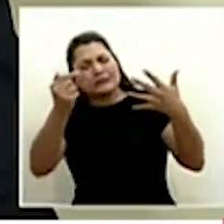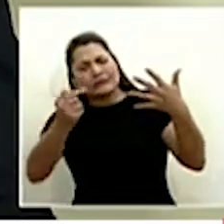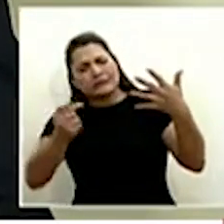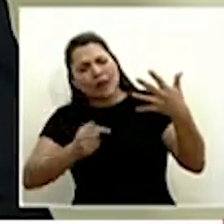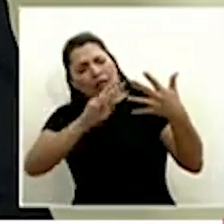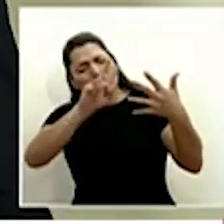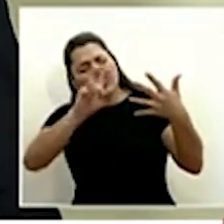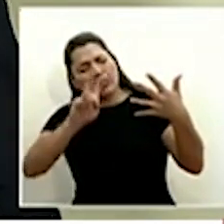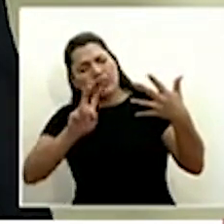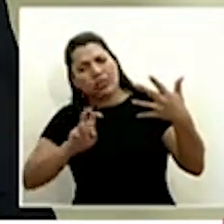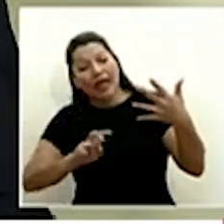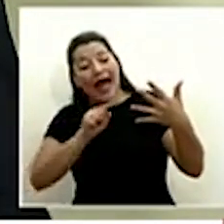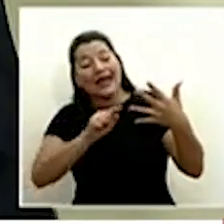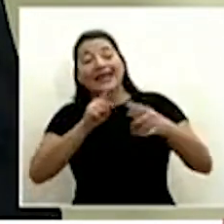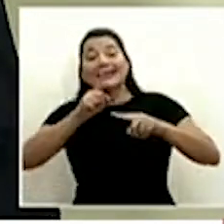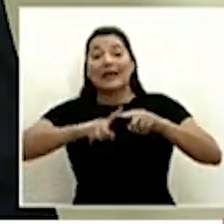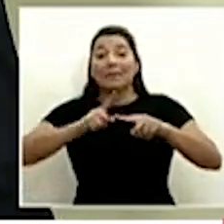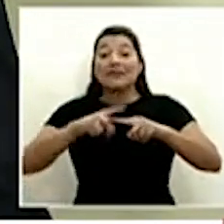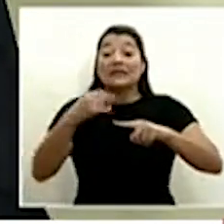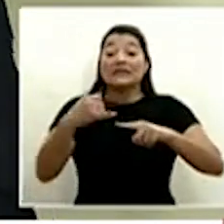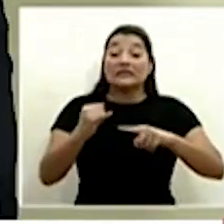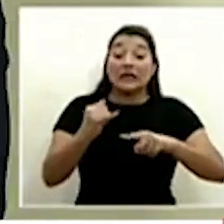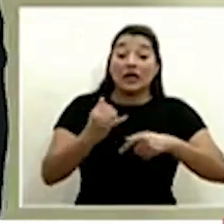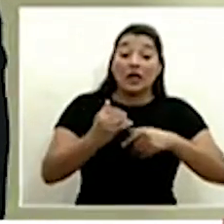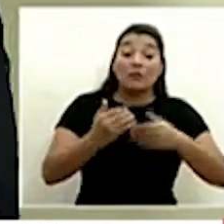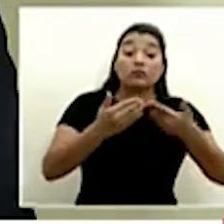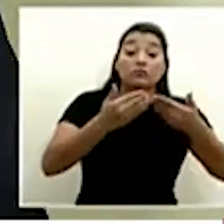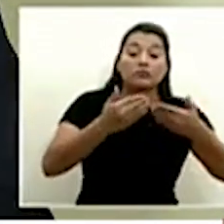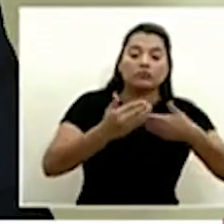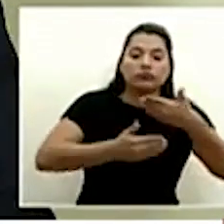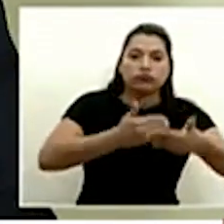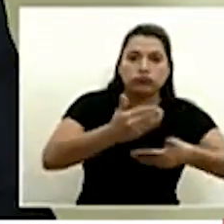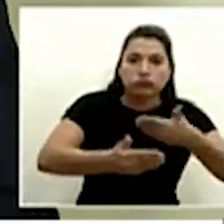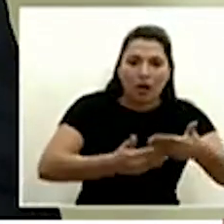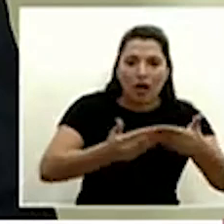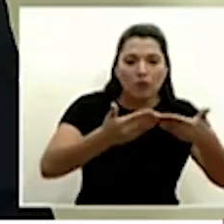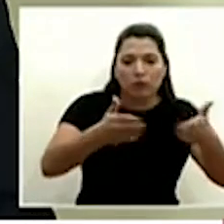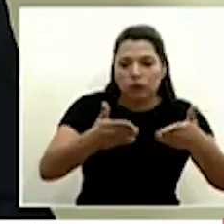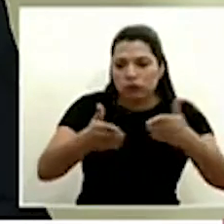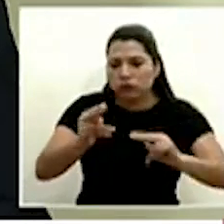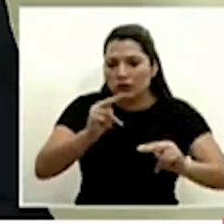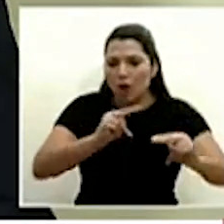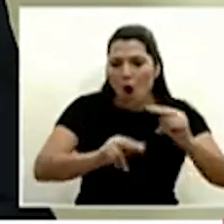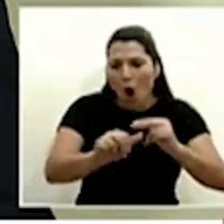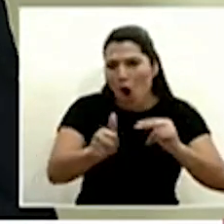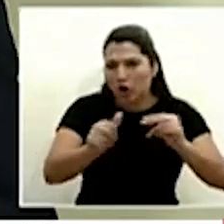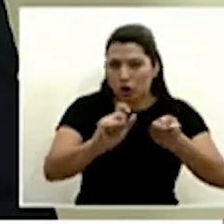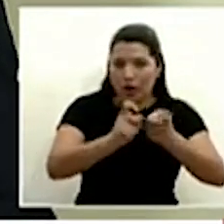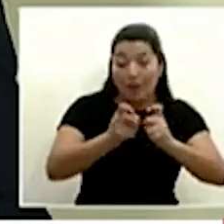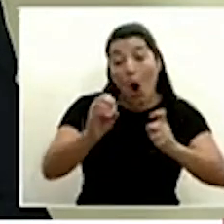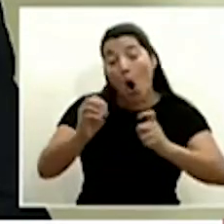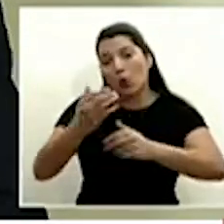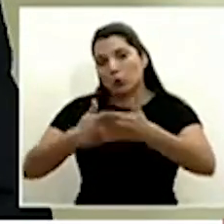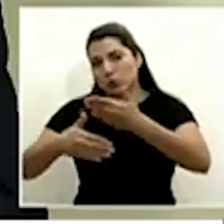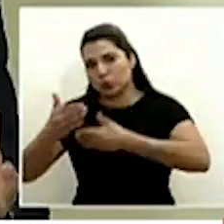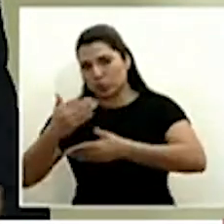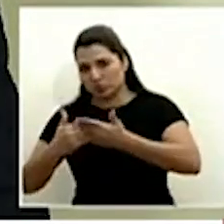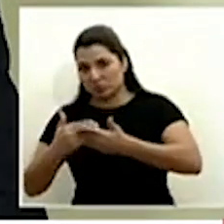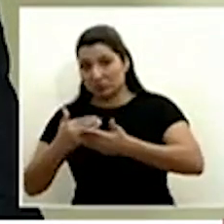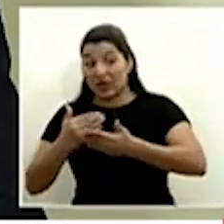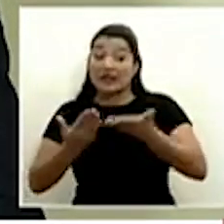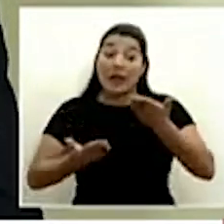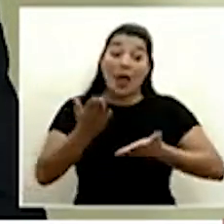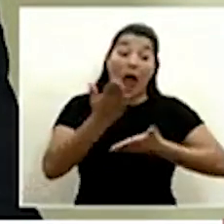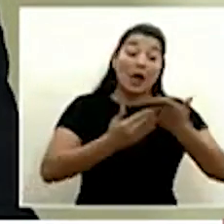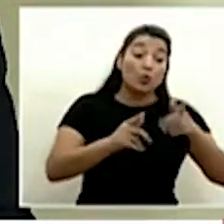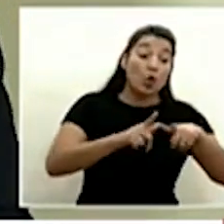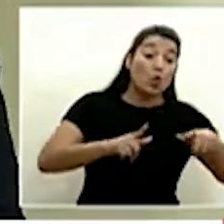adelante o no pero eso no es una receta única algunas medidas para la próxima semana posiblemente se mantengan en ciertas zonas en otras tal